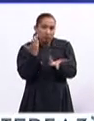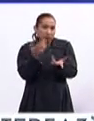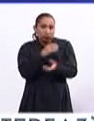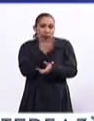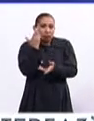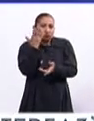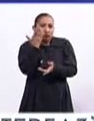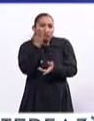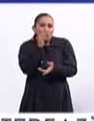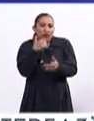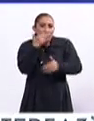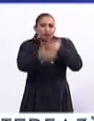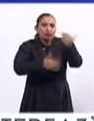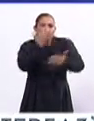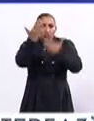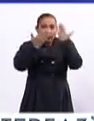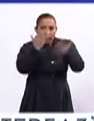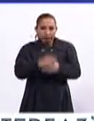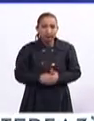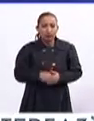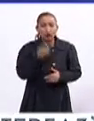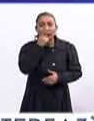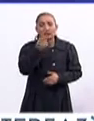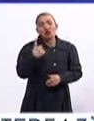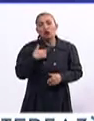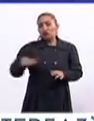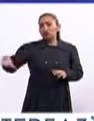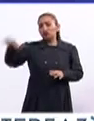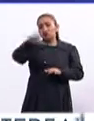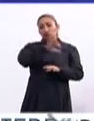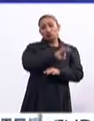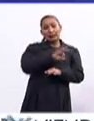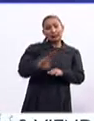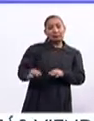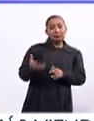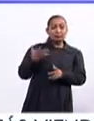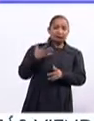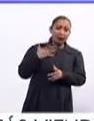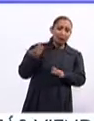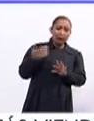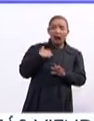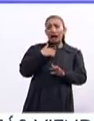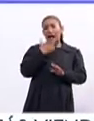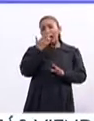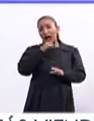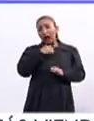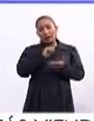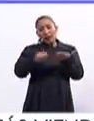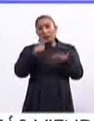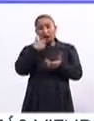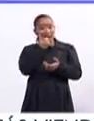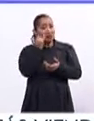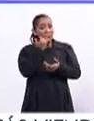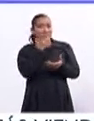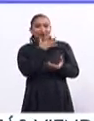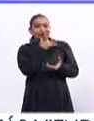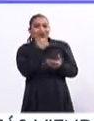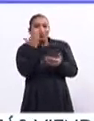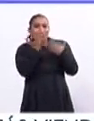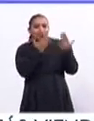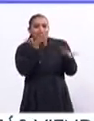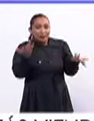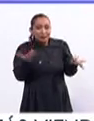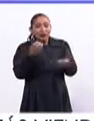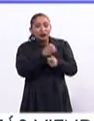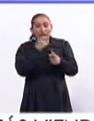si no, no avanzas. no, a veces tú dices, tengo una población que puede tener, está en alfabeta, pero si no sabes el idioma, no avanzas, no puedes